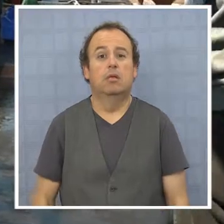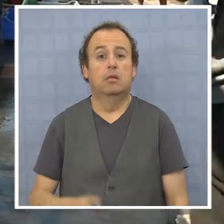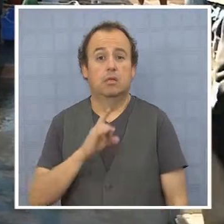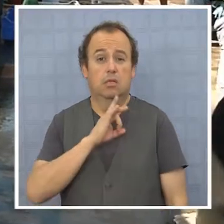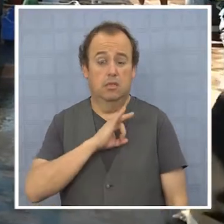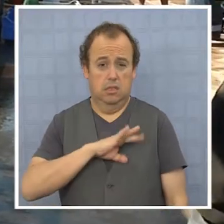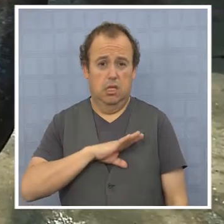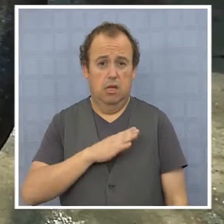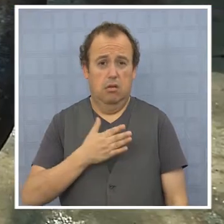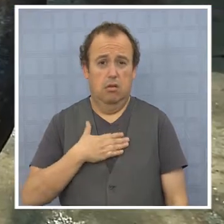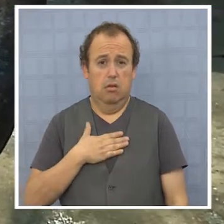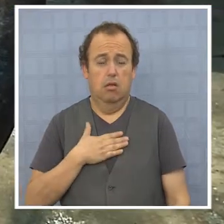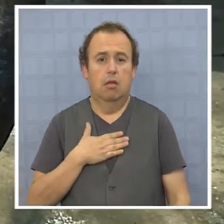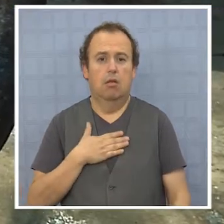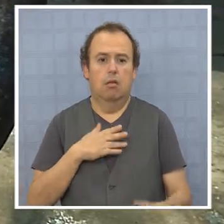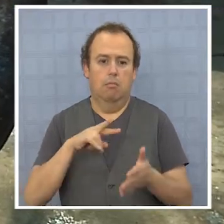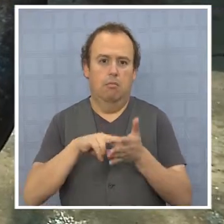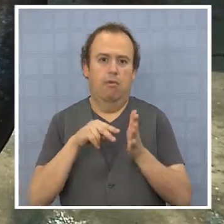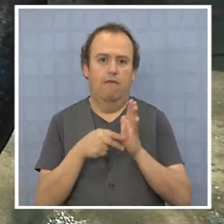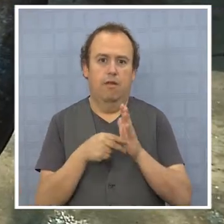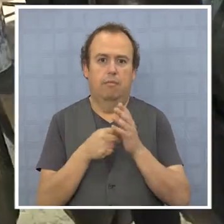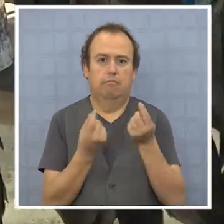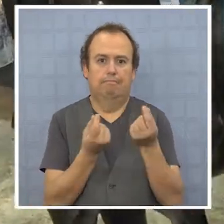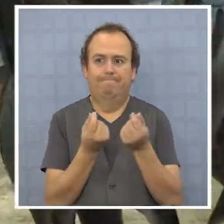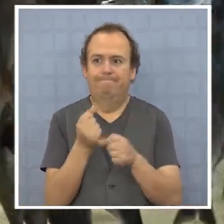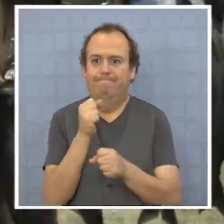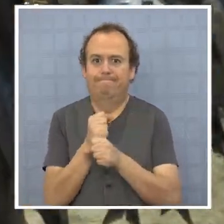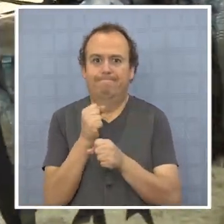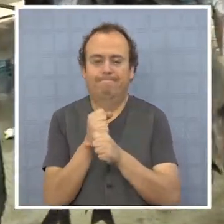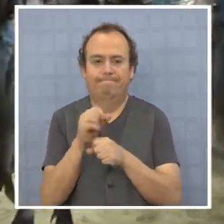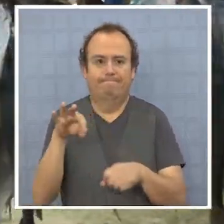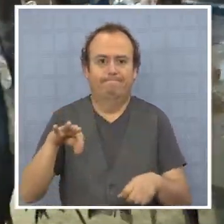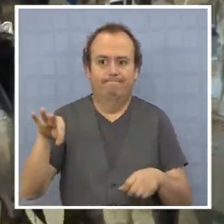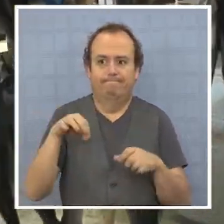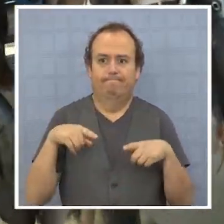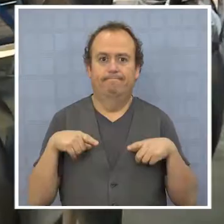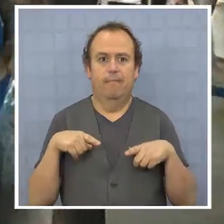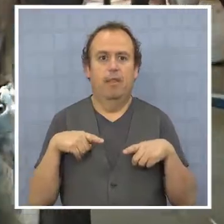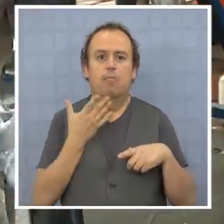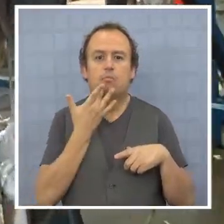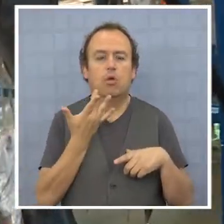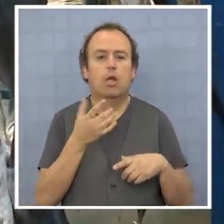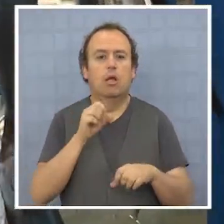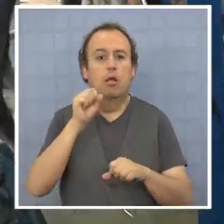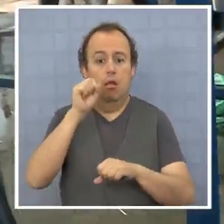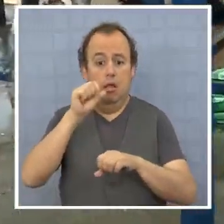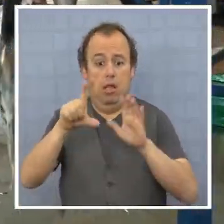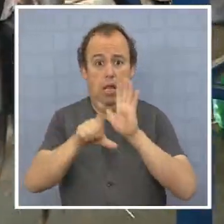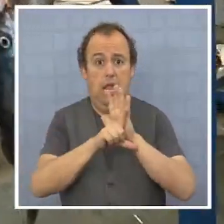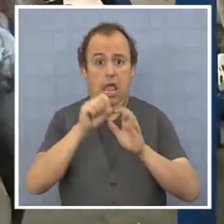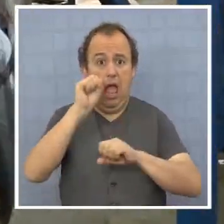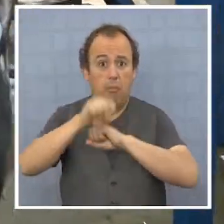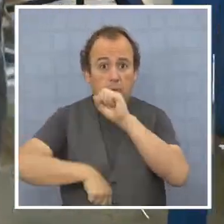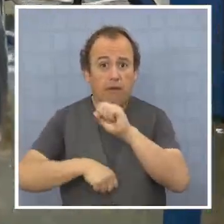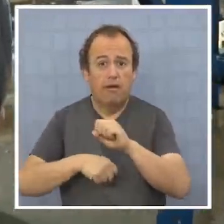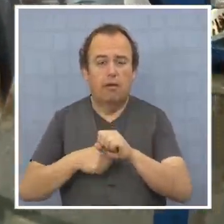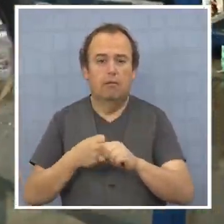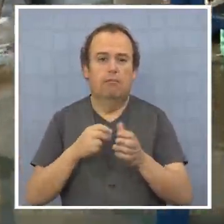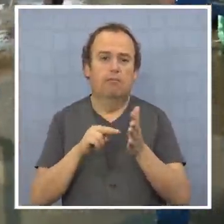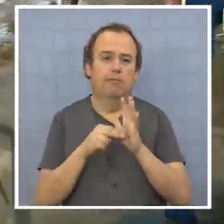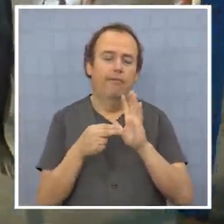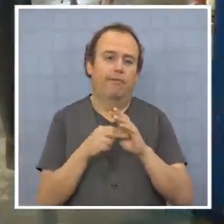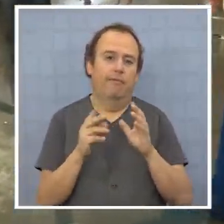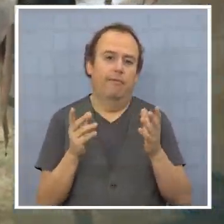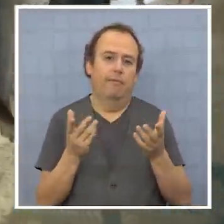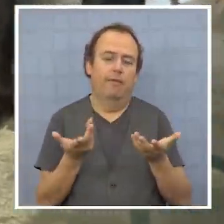Chilenos que también podrían ver afectadas sus fuentes de trabajo como efecto de la aprobación de esta ley. La